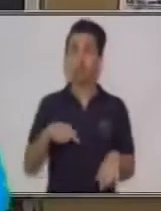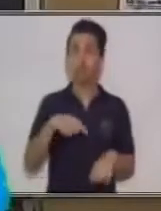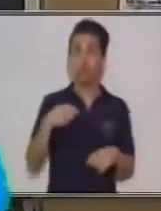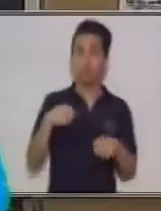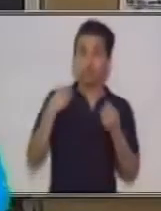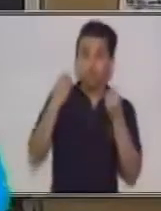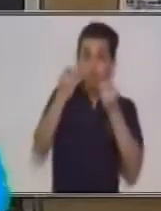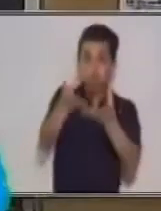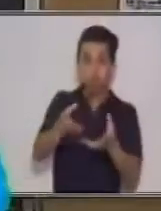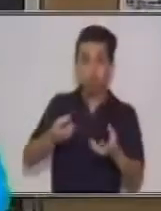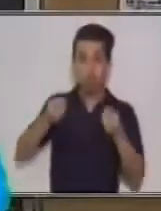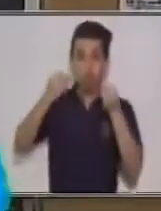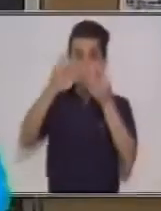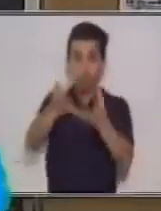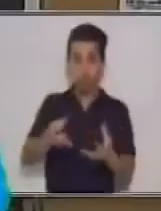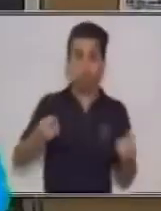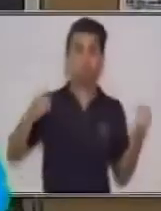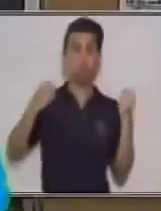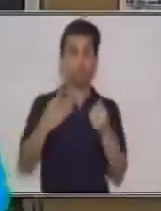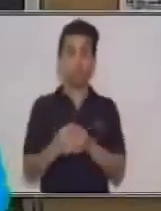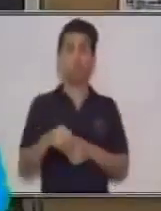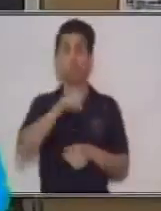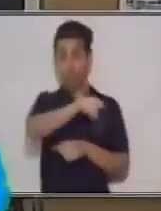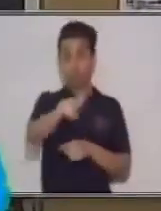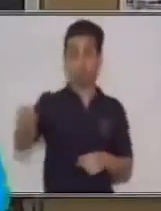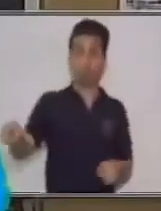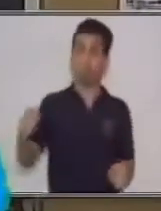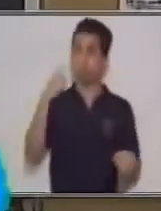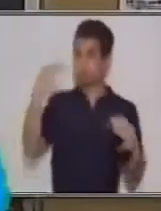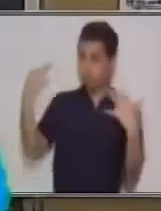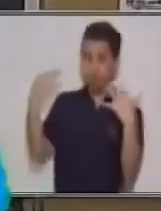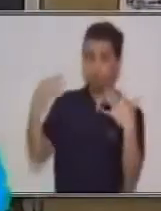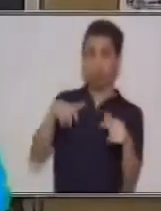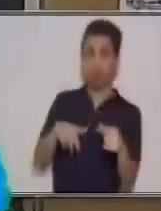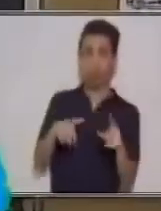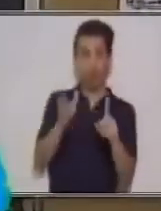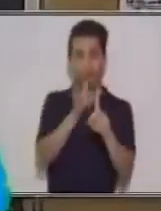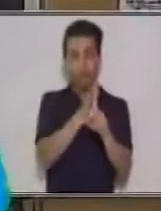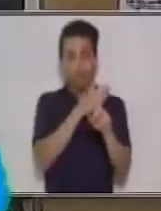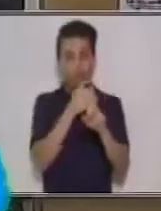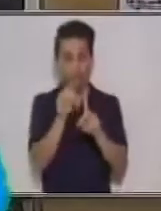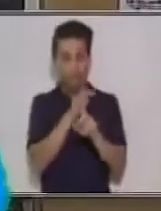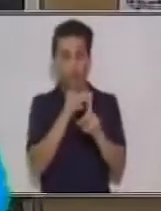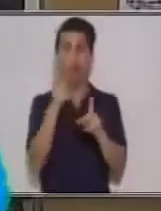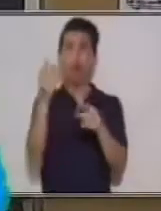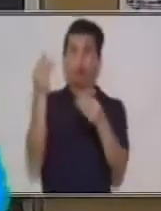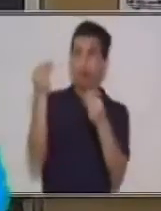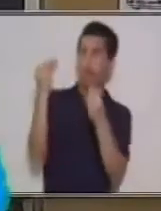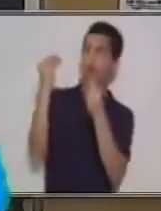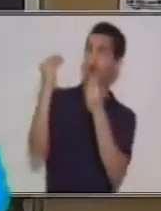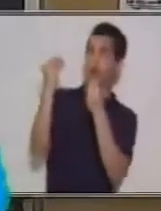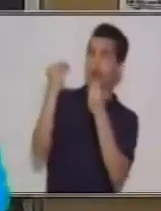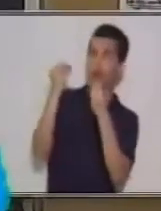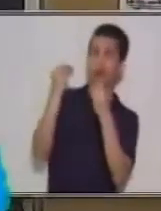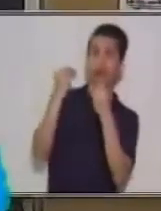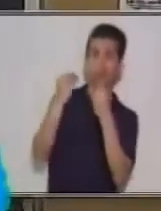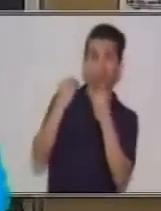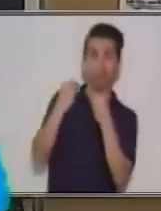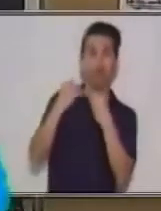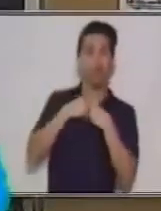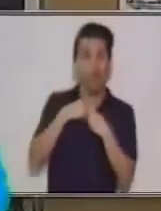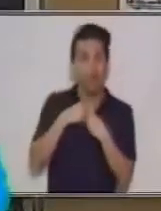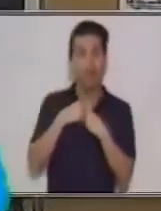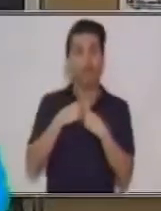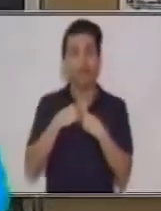la persuasión en cada uno de ustedes. Estoy tratándoles de explicar y de convencer que